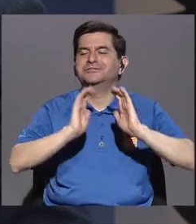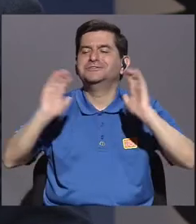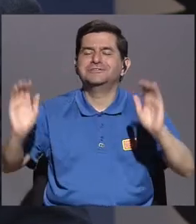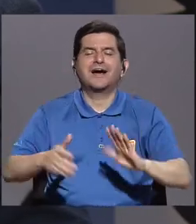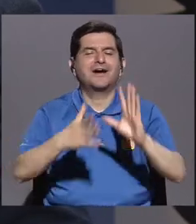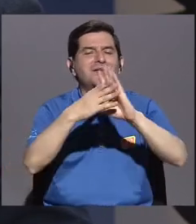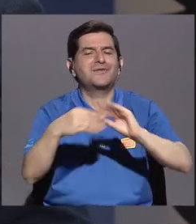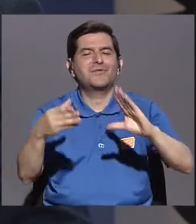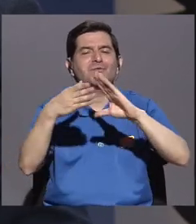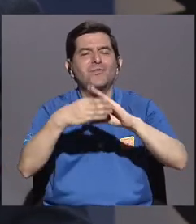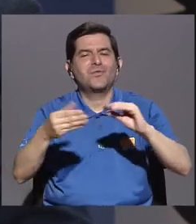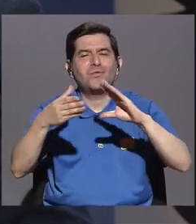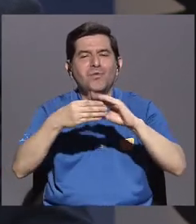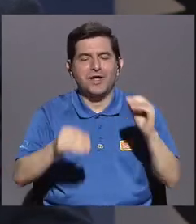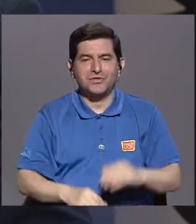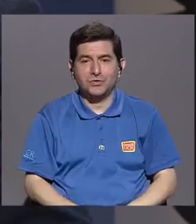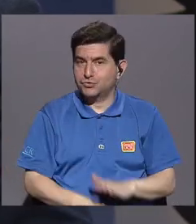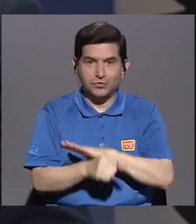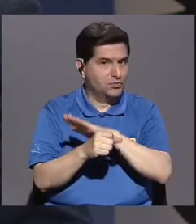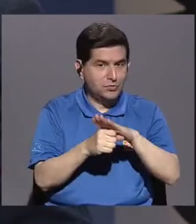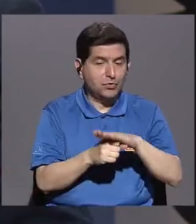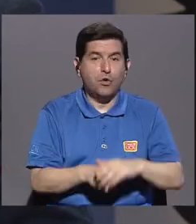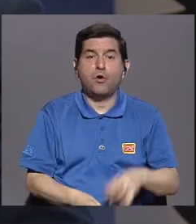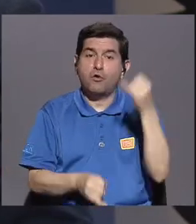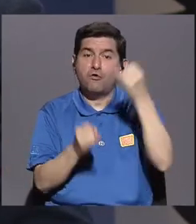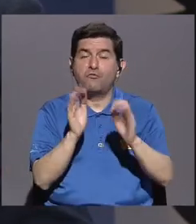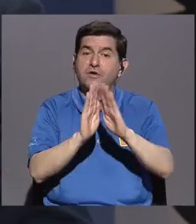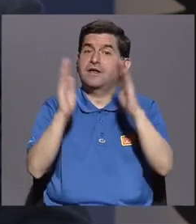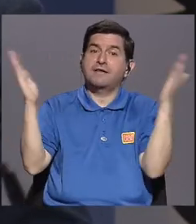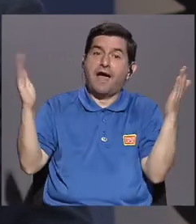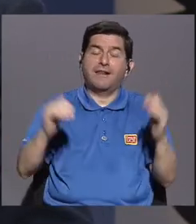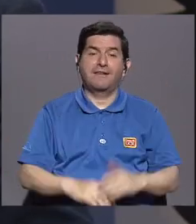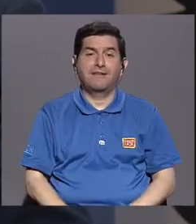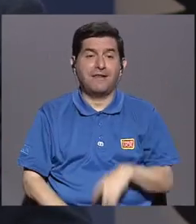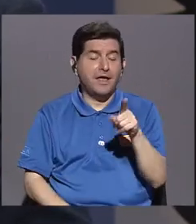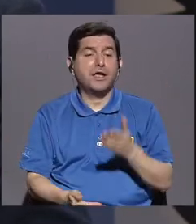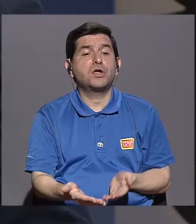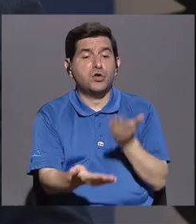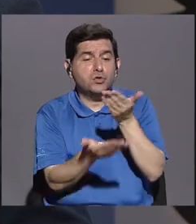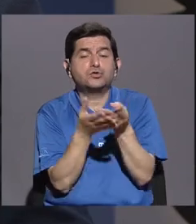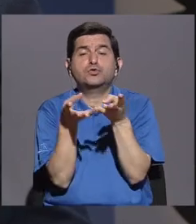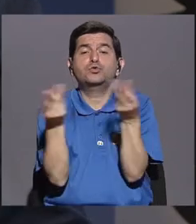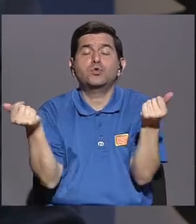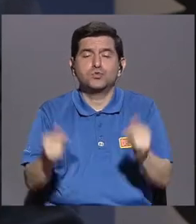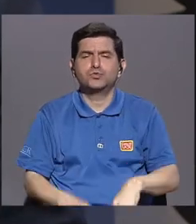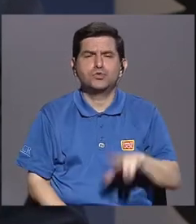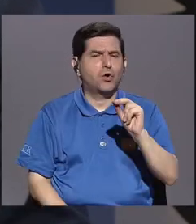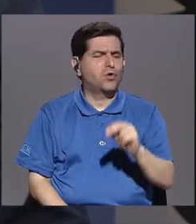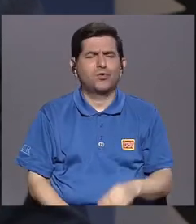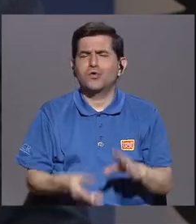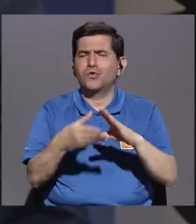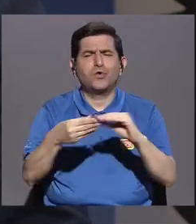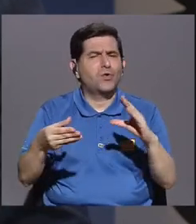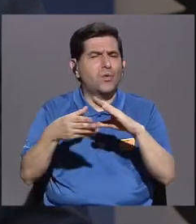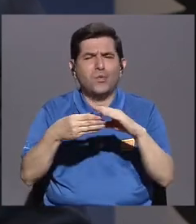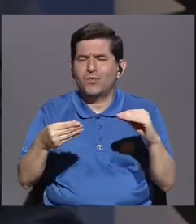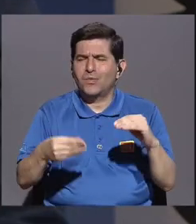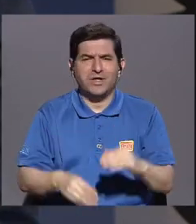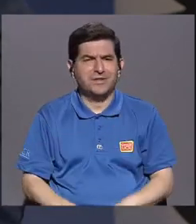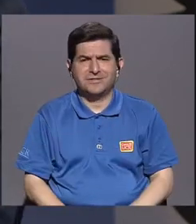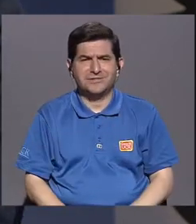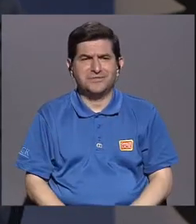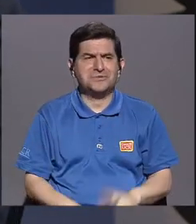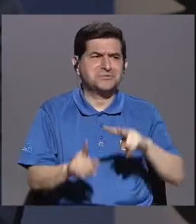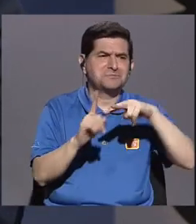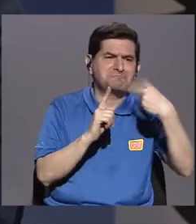cuentos de manera incompleta o con un final abierto para que ellos propongan soluciones, porque no son cuentos únicamente desde